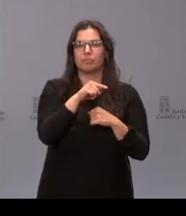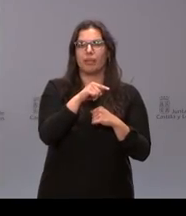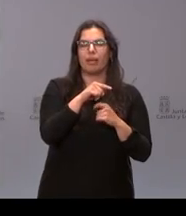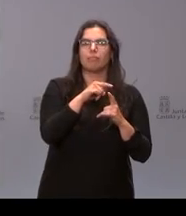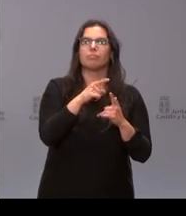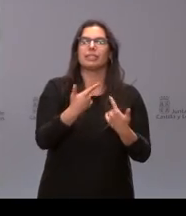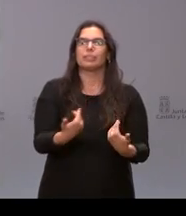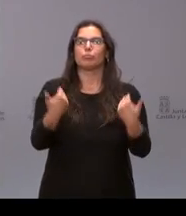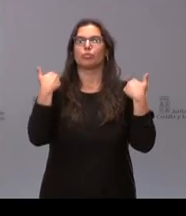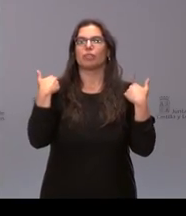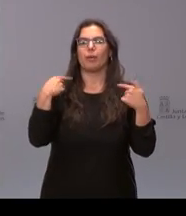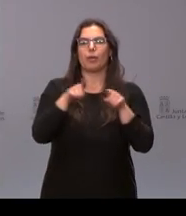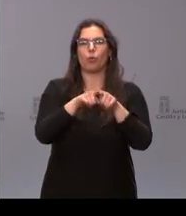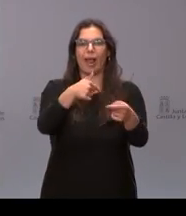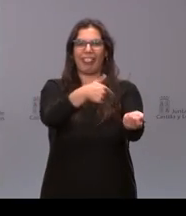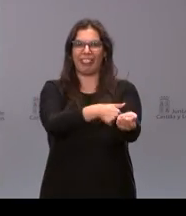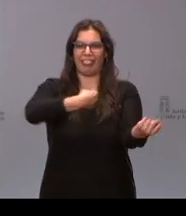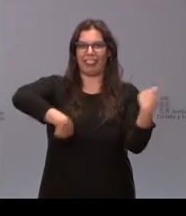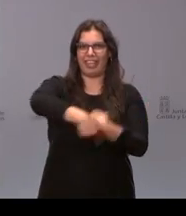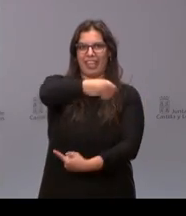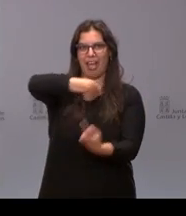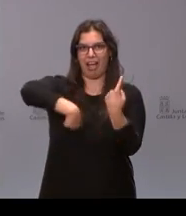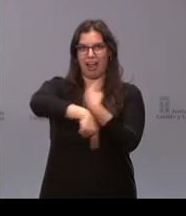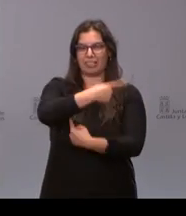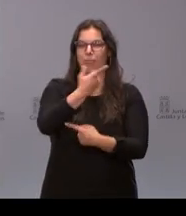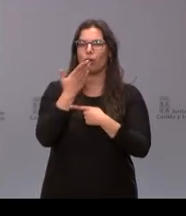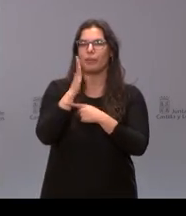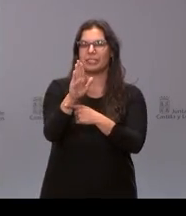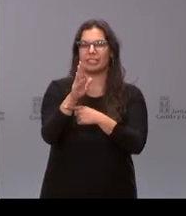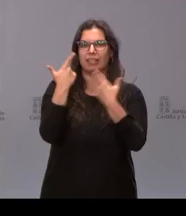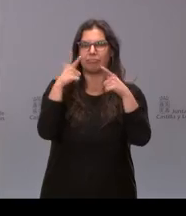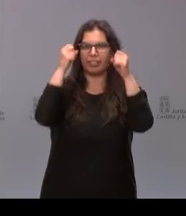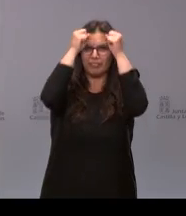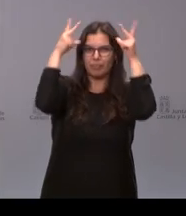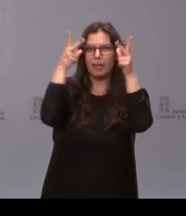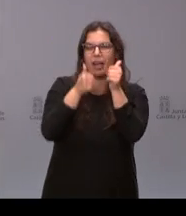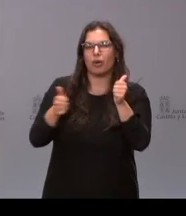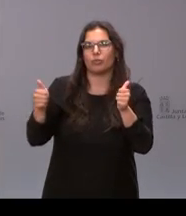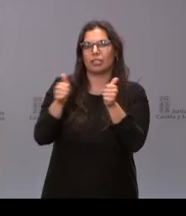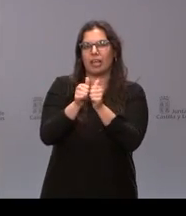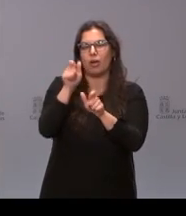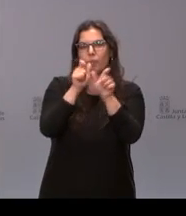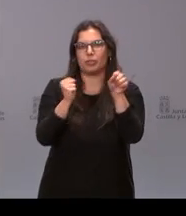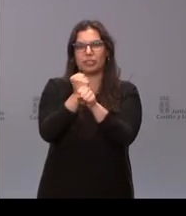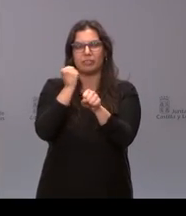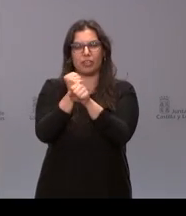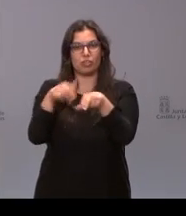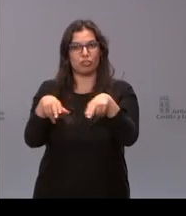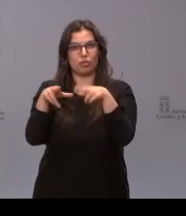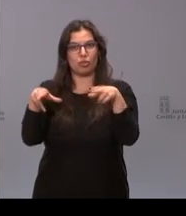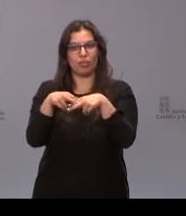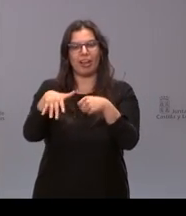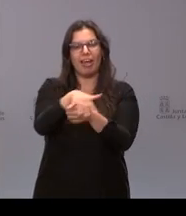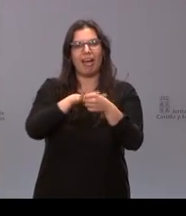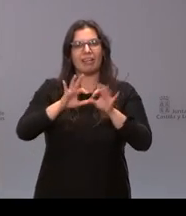pero en representación de la enfermería, los auxiliares y los trabajadores sociales del área de